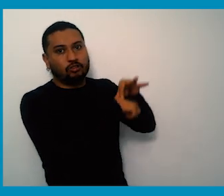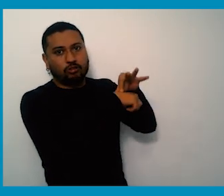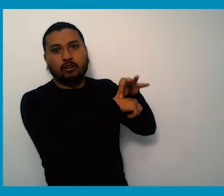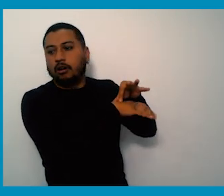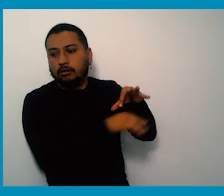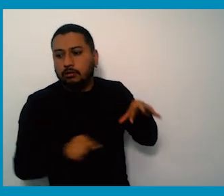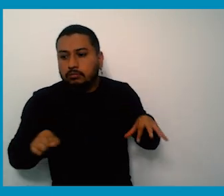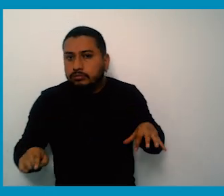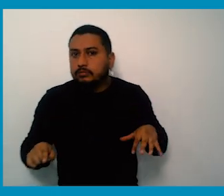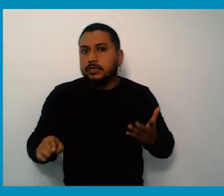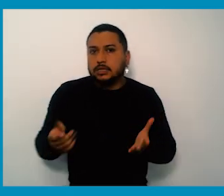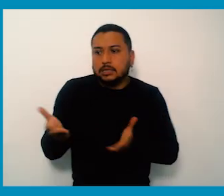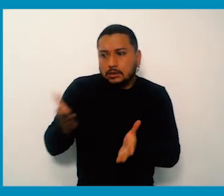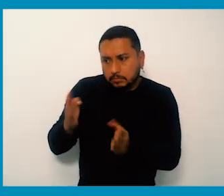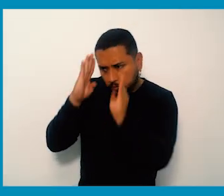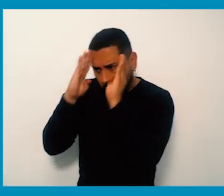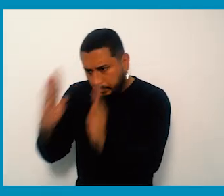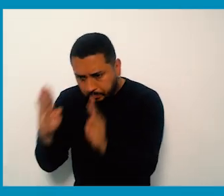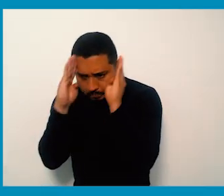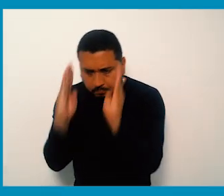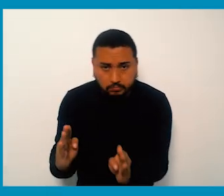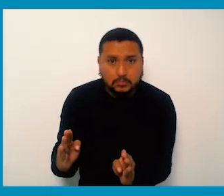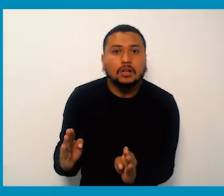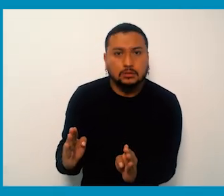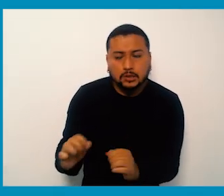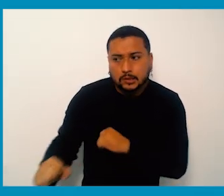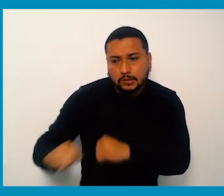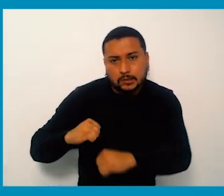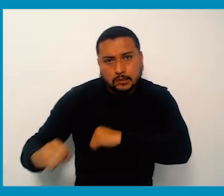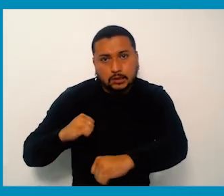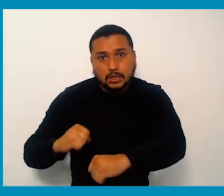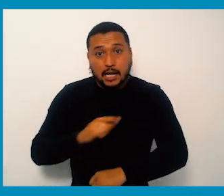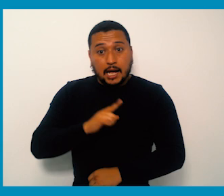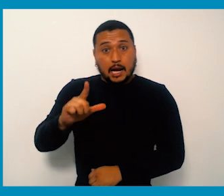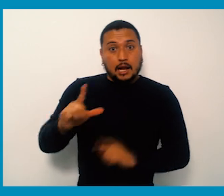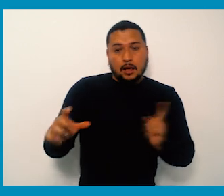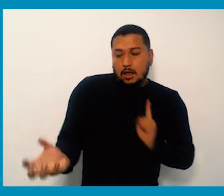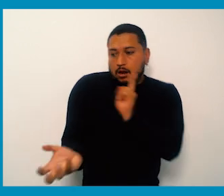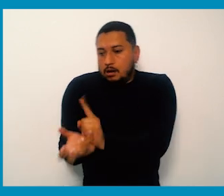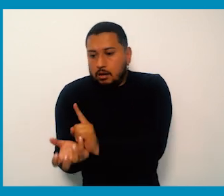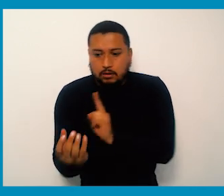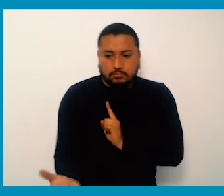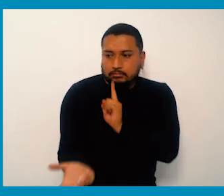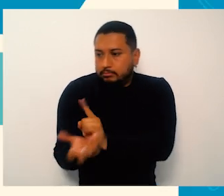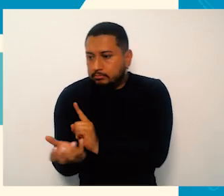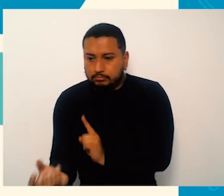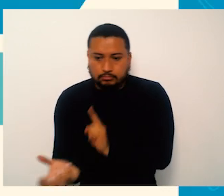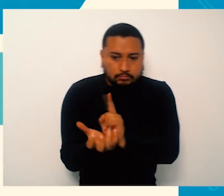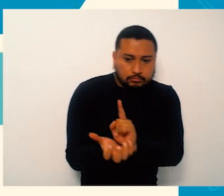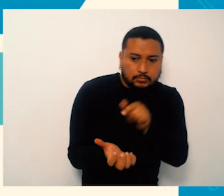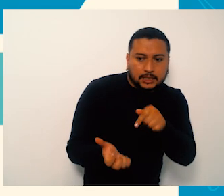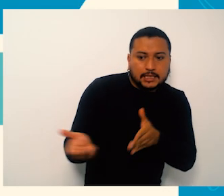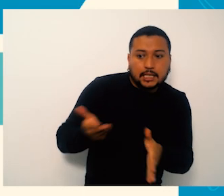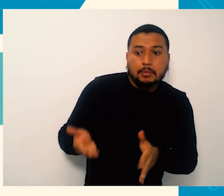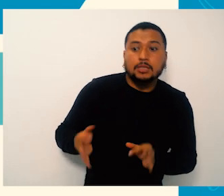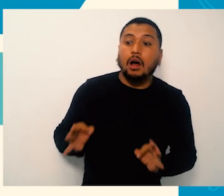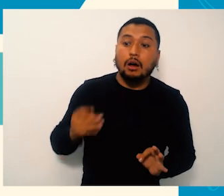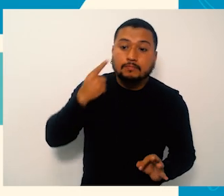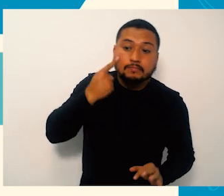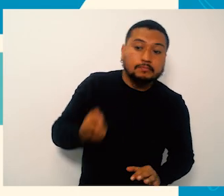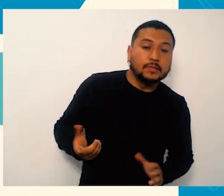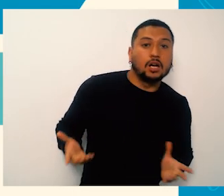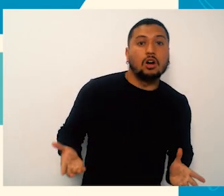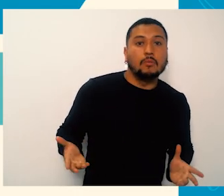en esa atención cálida, humana, del equipo de enfermería, nos comprometamos un poquito más y le metamos el corazón, como es nuestro